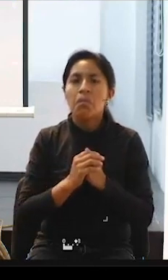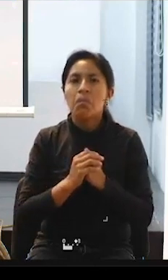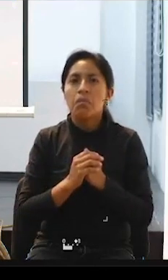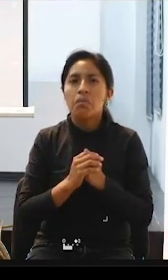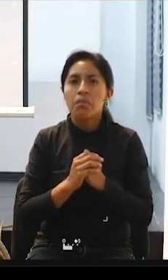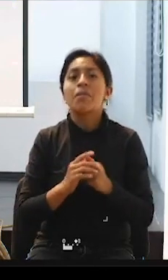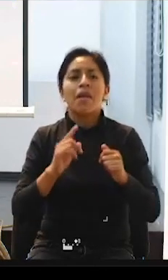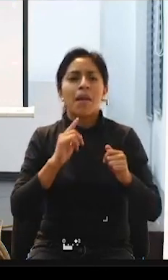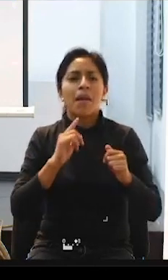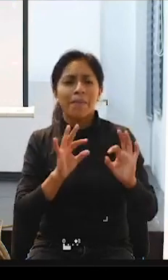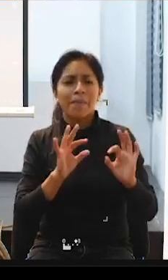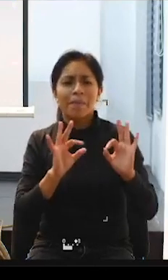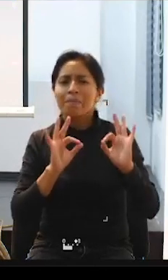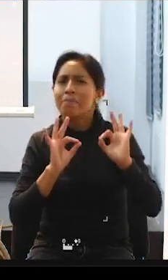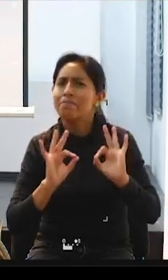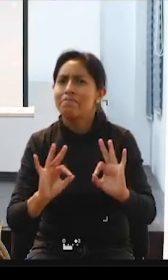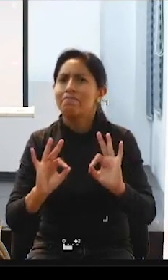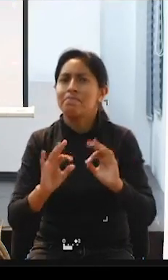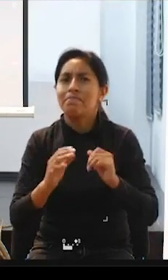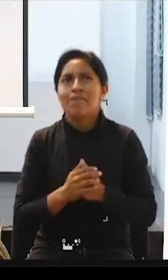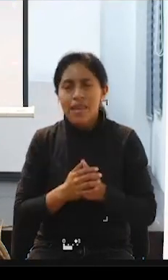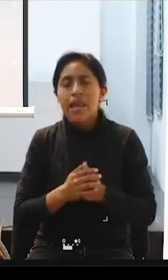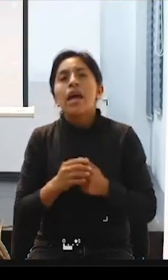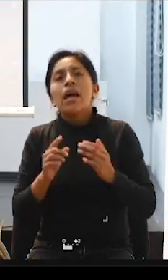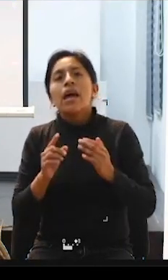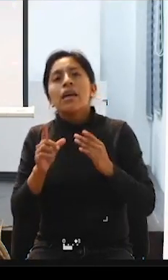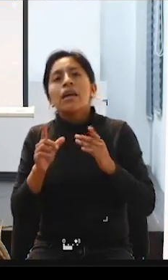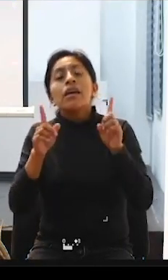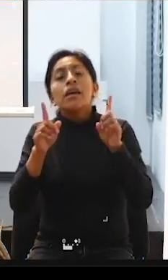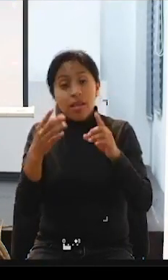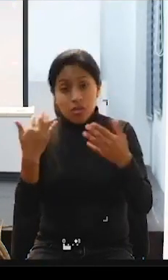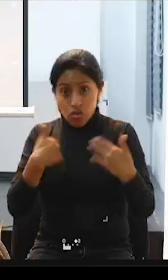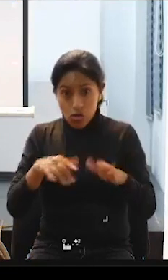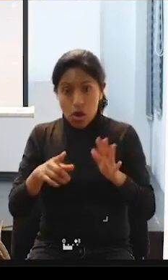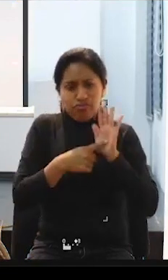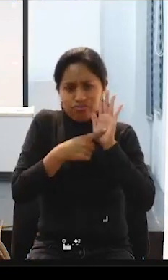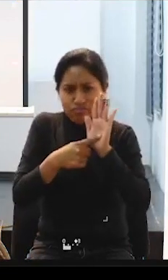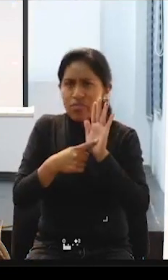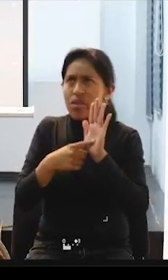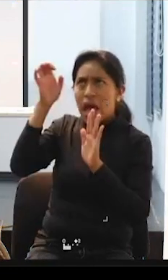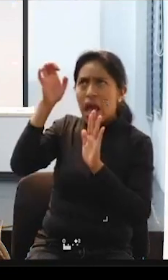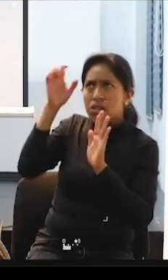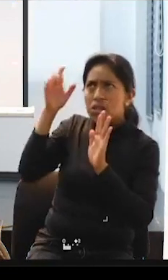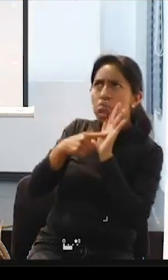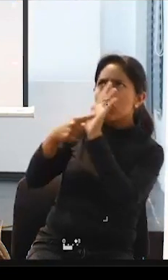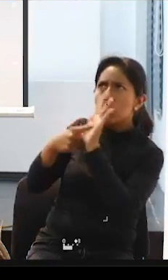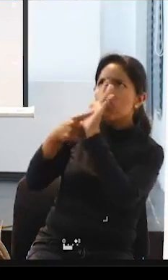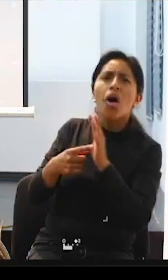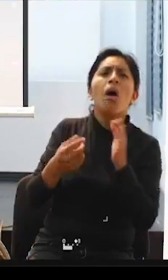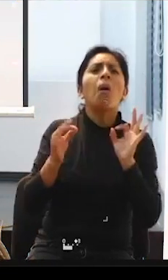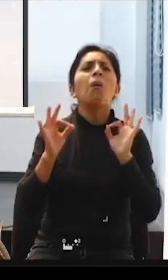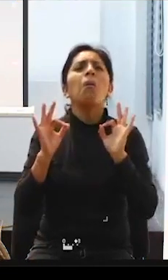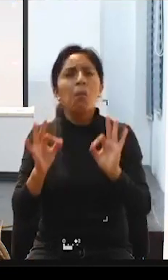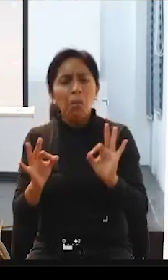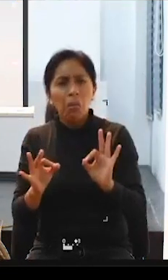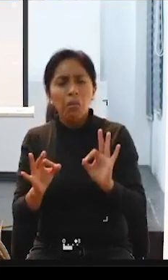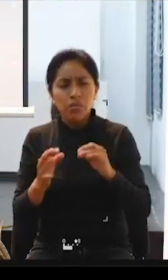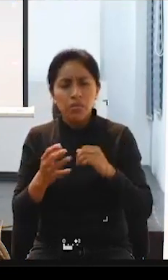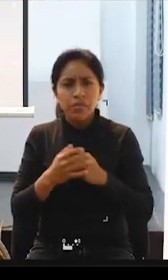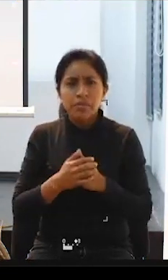implacable, implacable. Demostrado todo esto, bueno, seguimos haciendo caminos, seguimos,